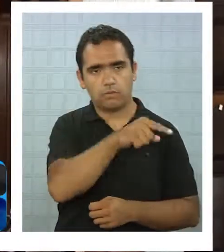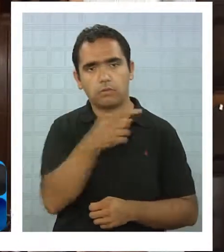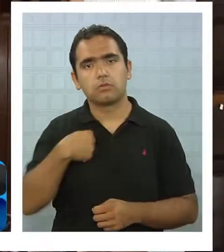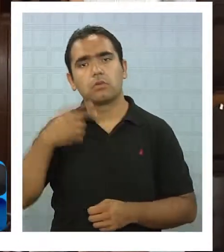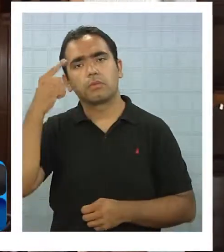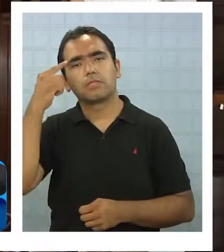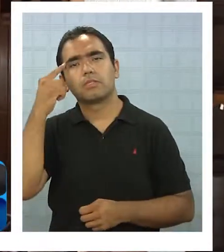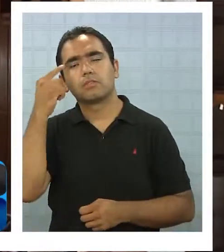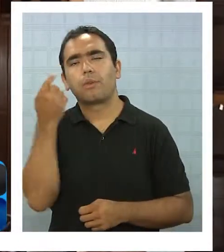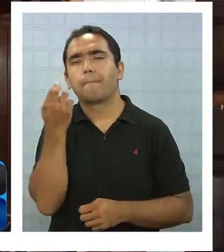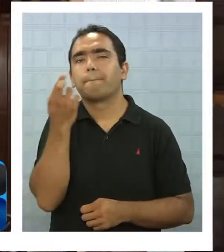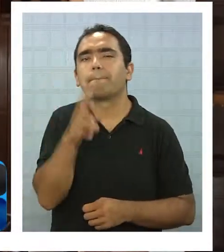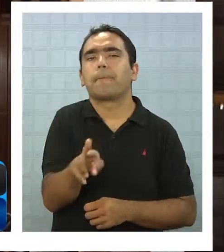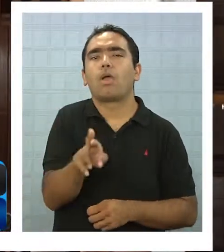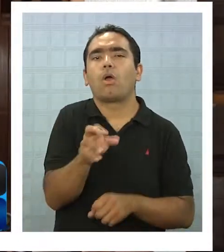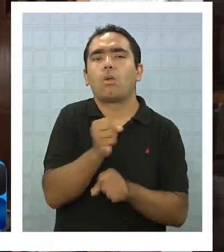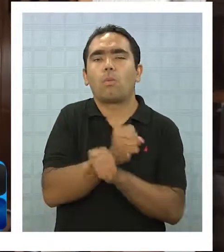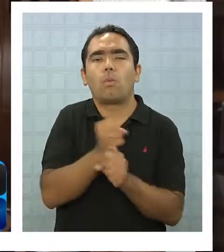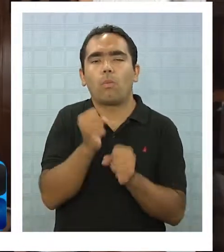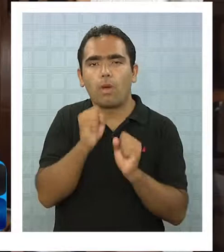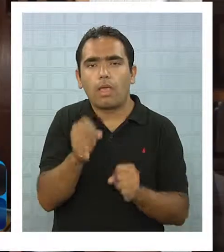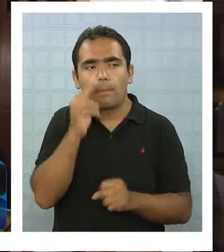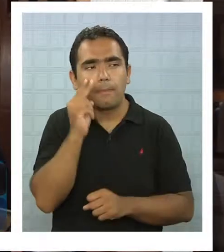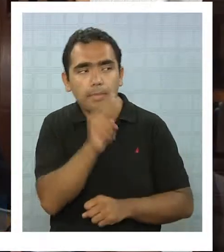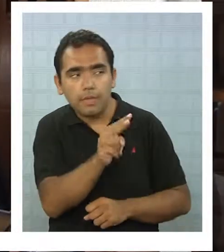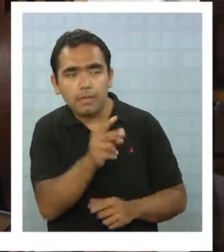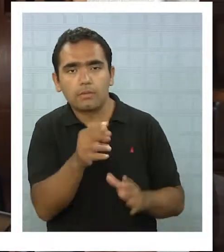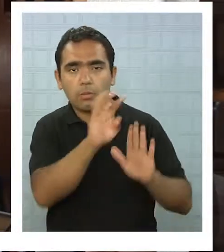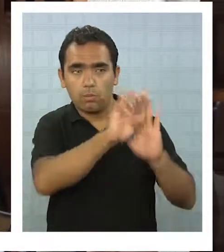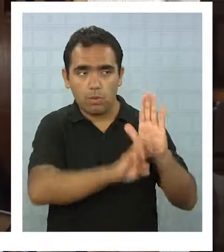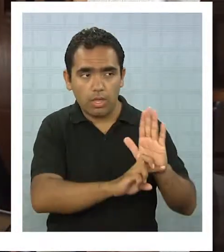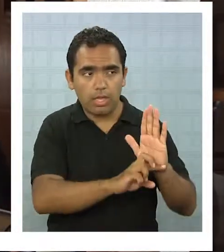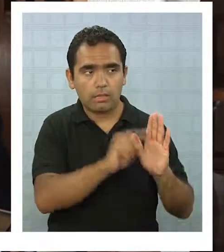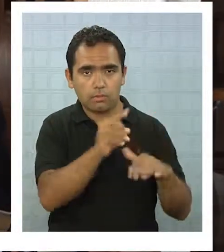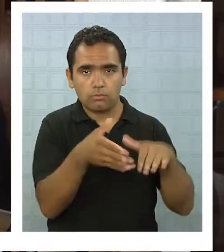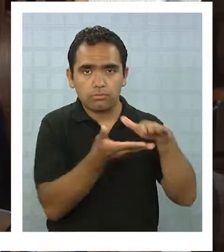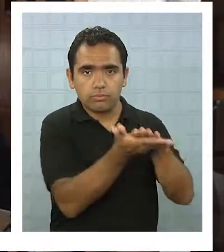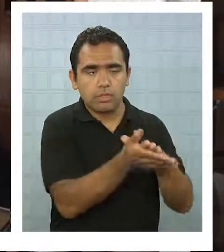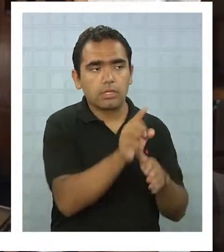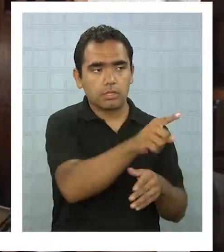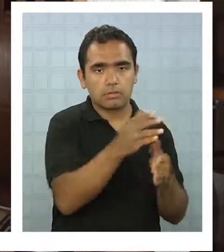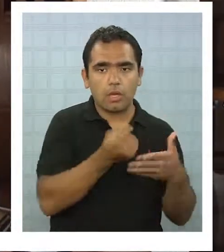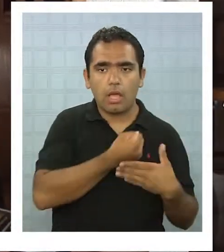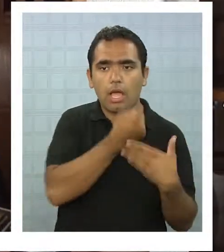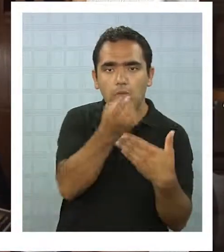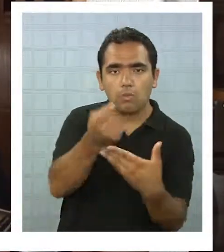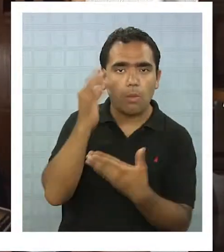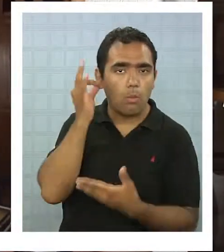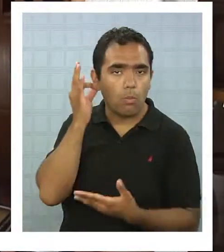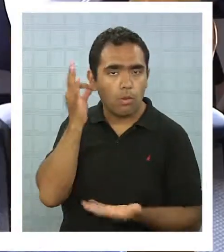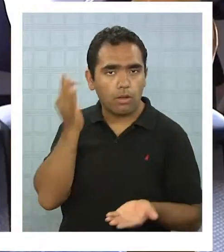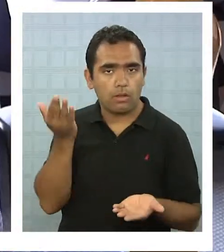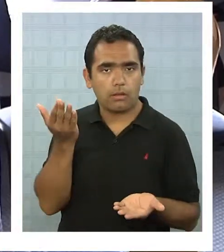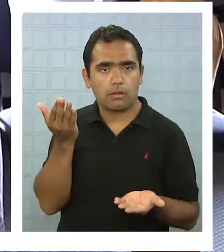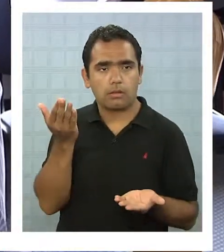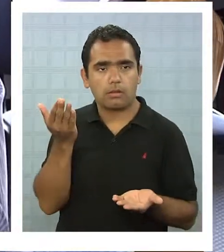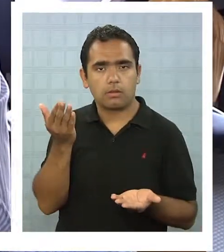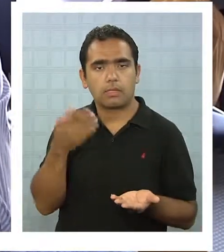región. Yo creo que lo peor que podemos mirar es que un proyecto que va con un beneficio directo hacia las mujeres